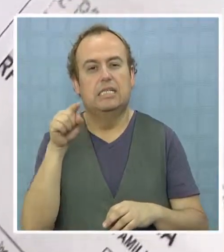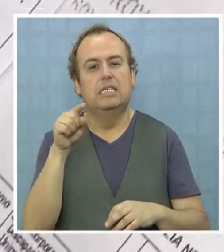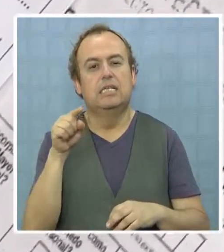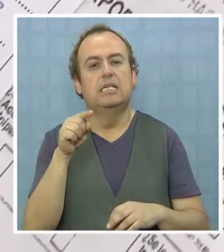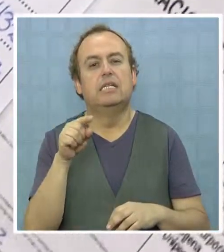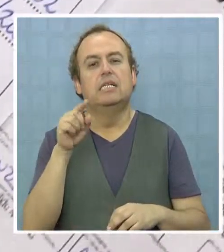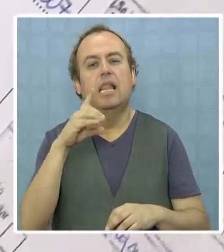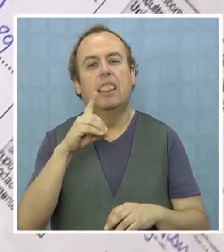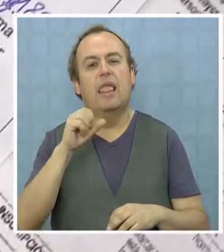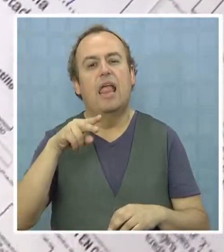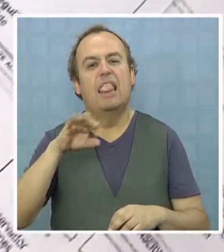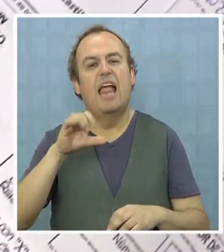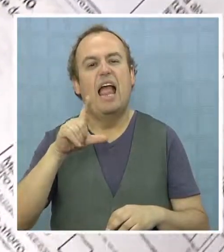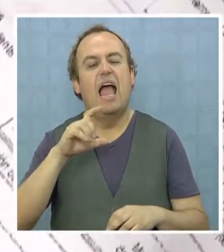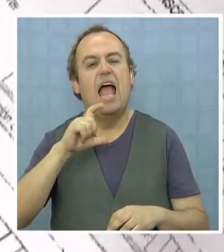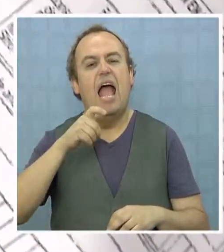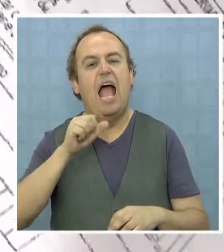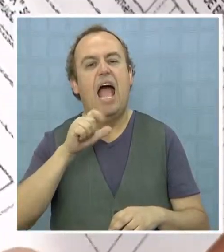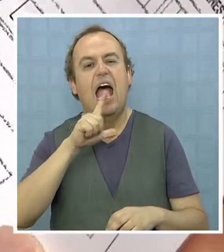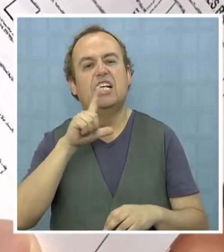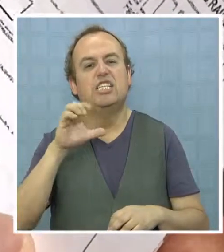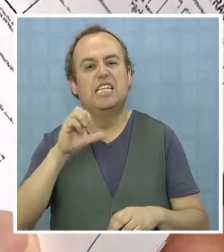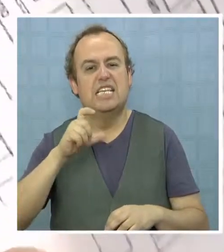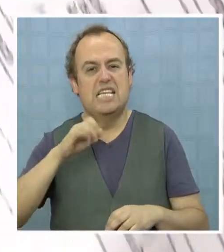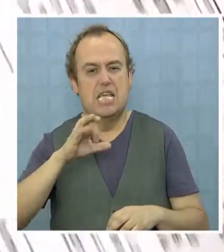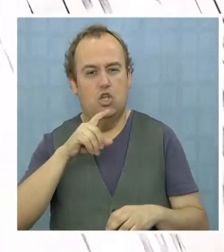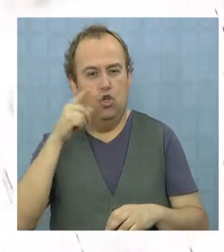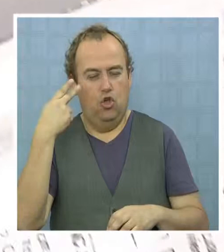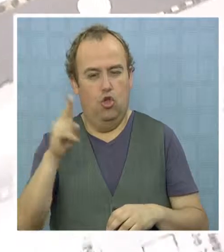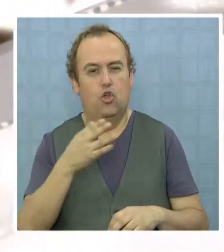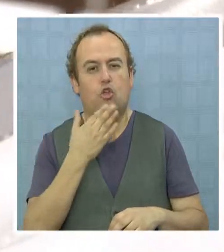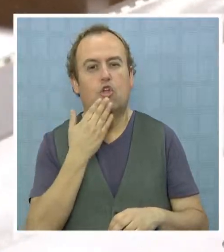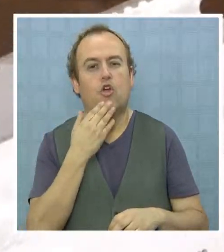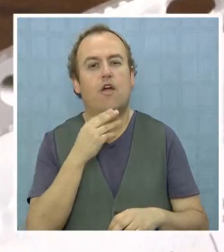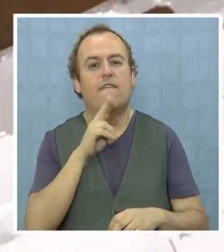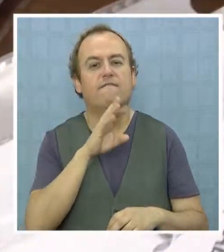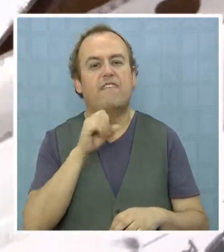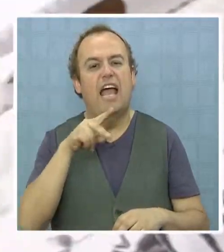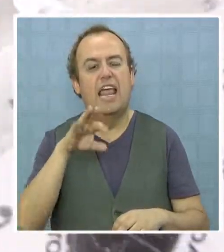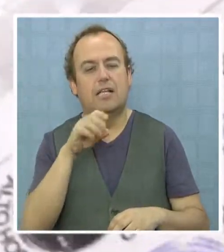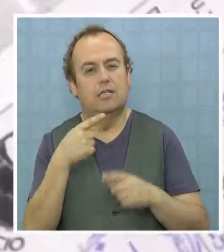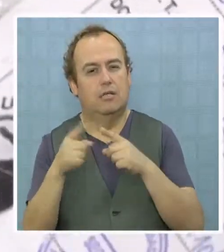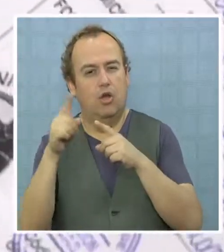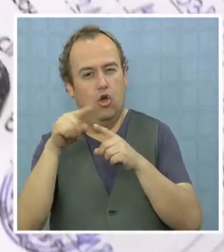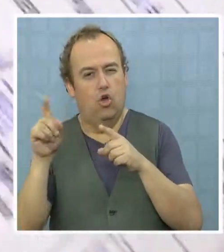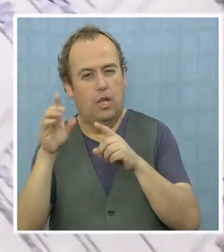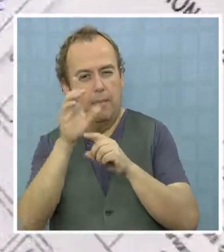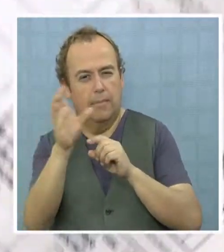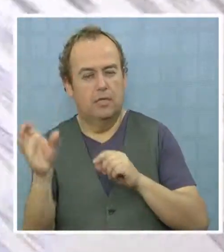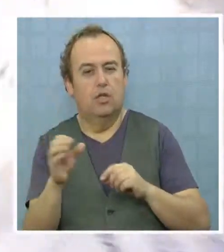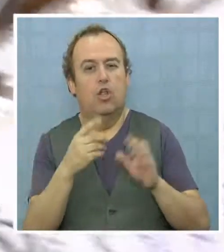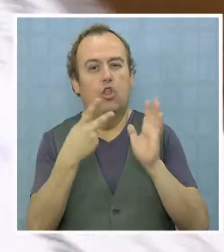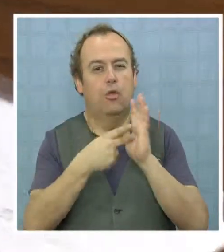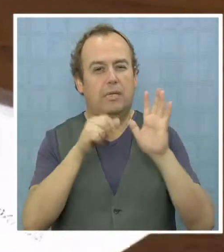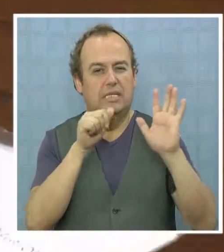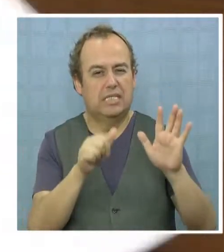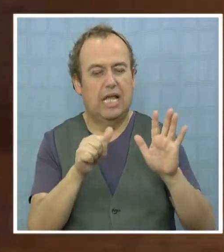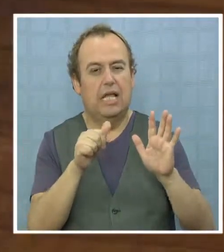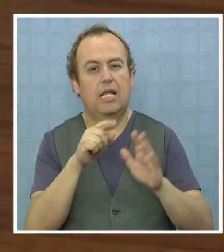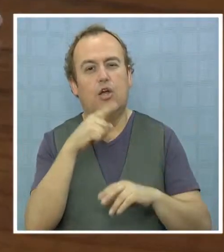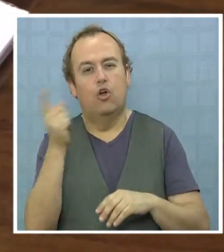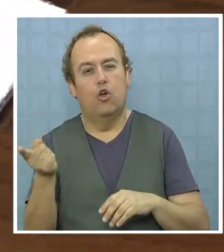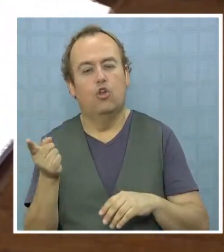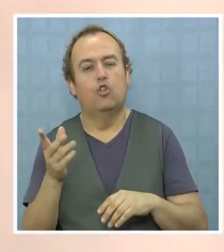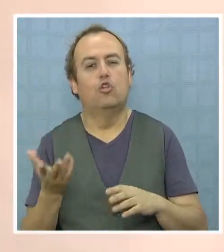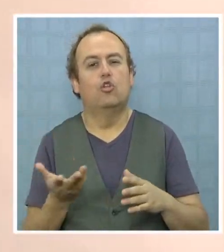en Iquique, la de Vanessa Menéndez el mismo 2005, la de Carlos Álvarez en 2006 y la de Alejandra Lobos y Eduardo